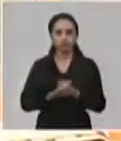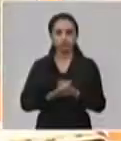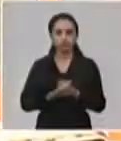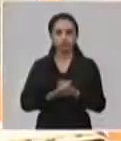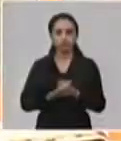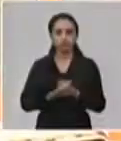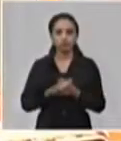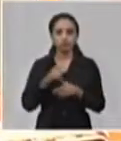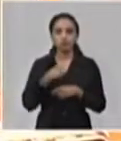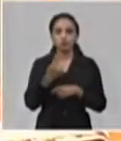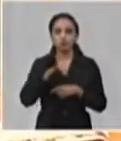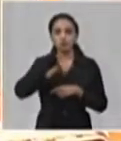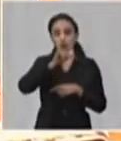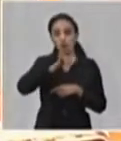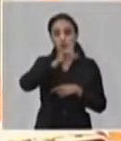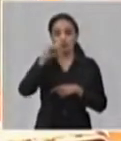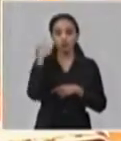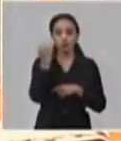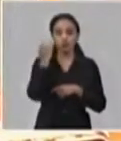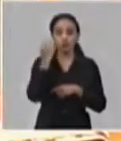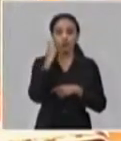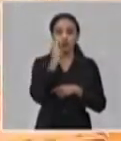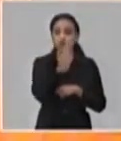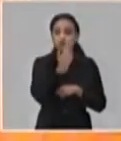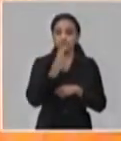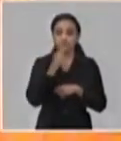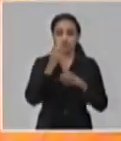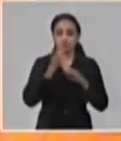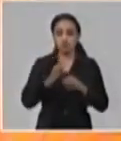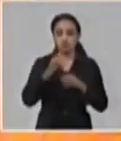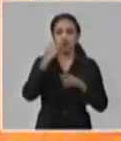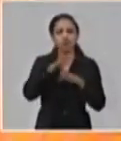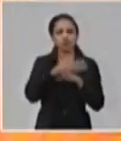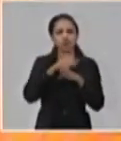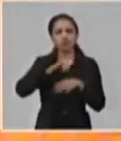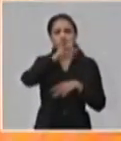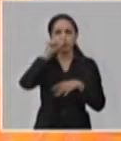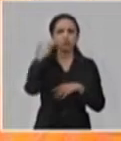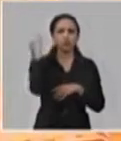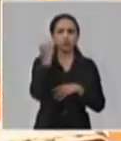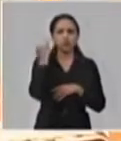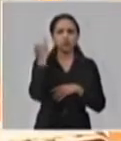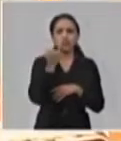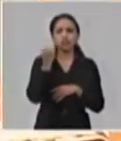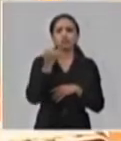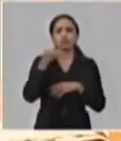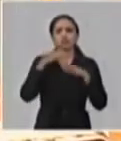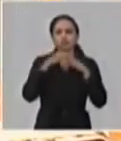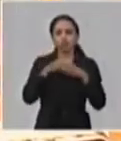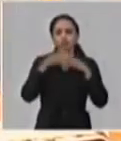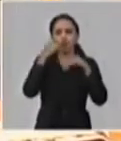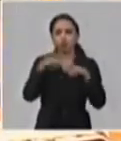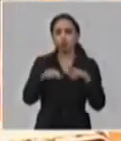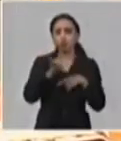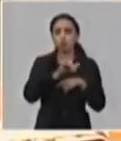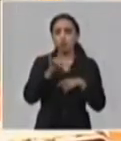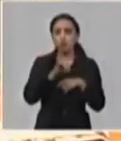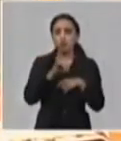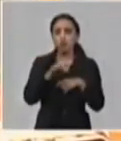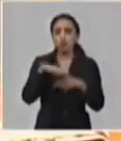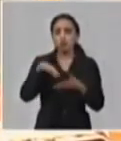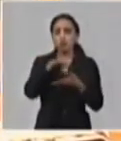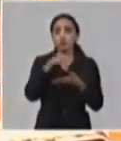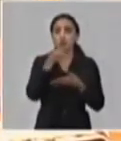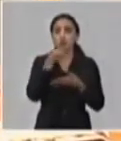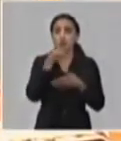Bueno, pero no solo el Aeropuerto Internacional José Martí, doctor José Ángel, tenemos varios aeropuertos internacionales, marinas, puertos, que son espacios